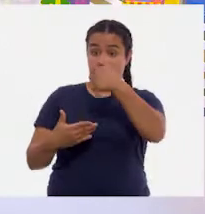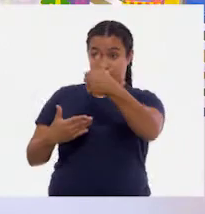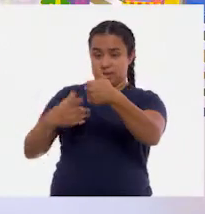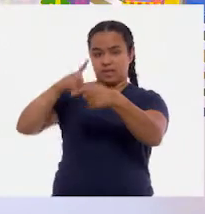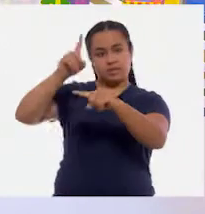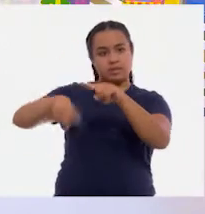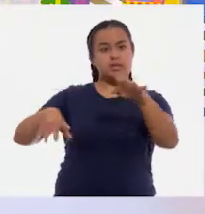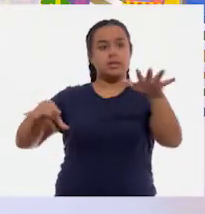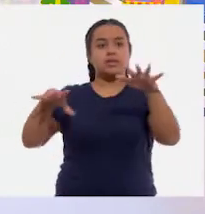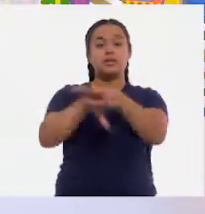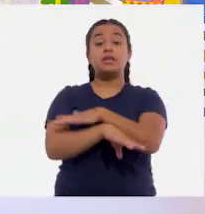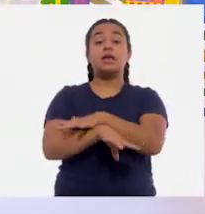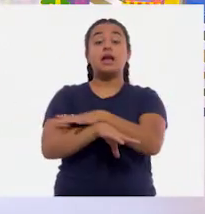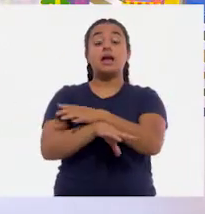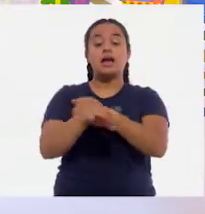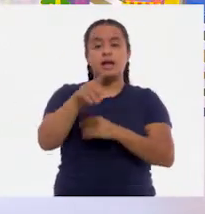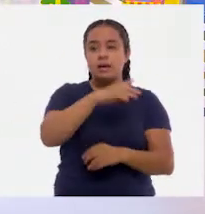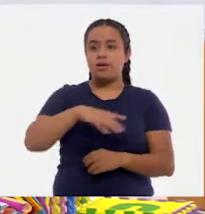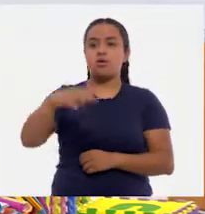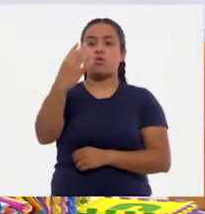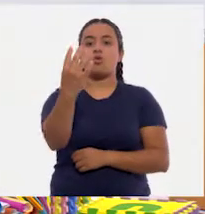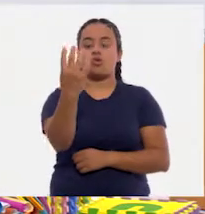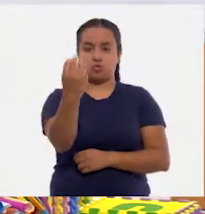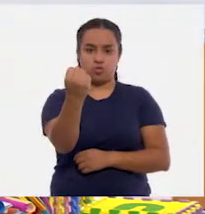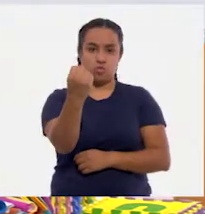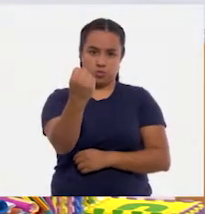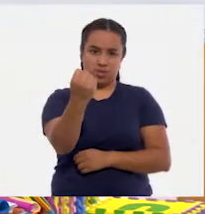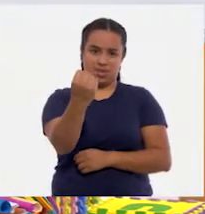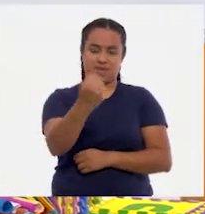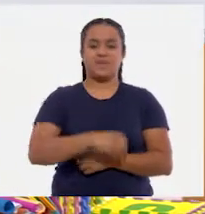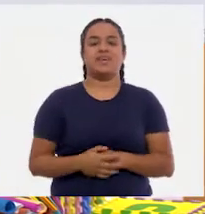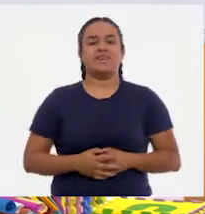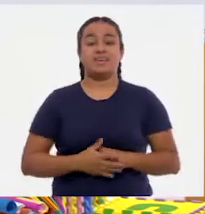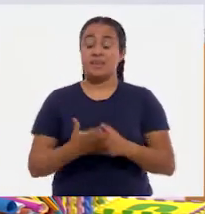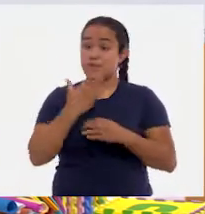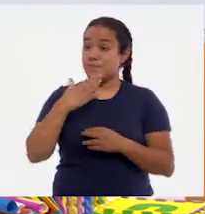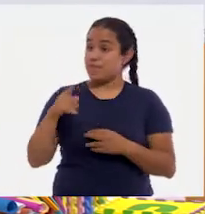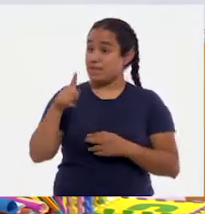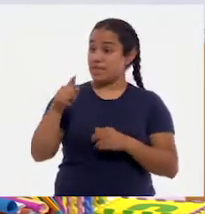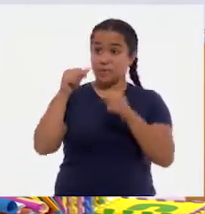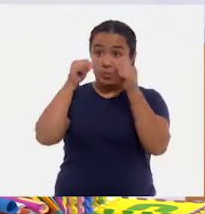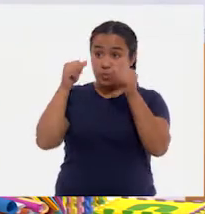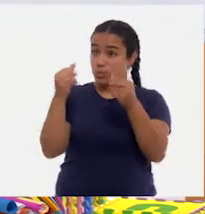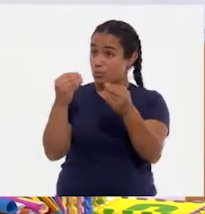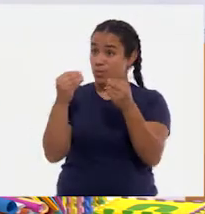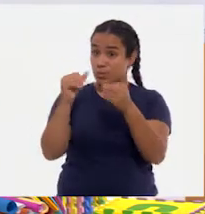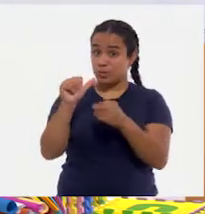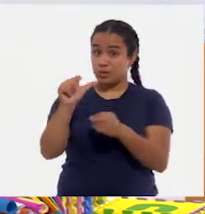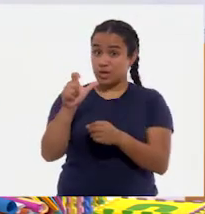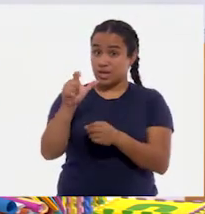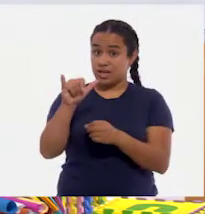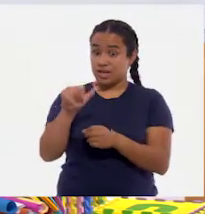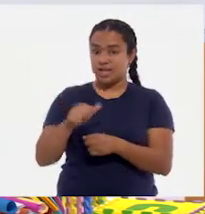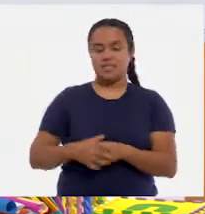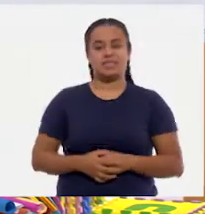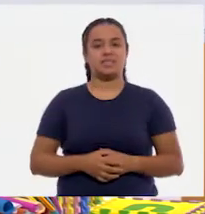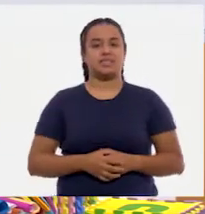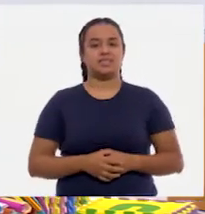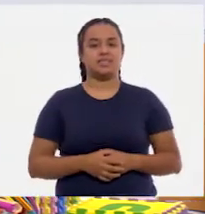y lo vamos a cambiar por un nueve. Muy bien, Alexia. Estás poniendo mucha atención. Vamos a poner